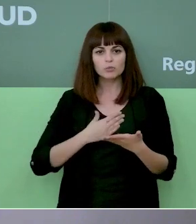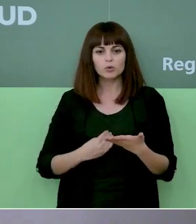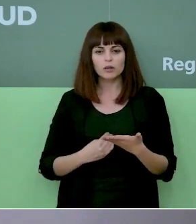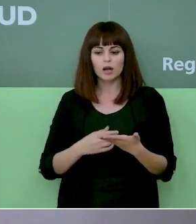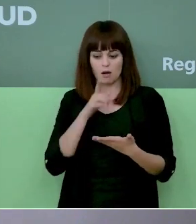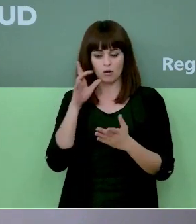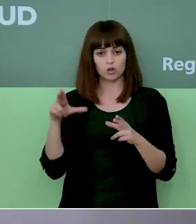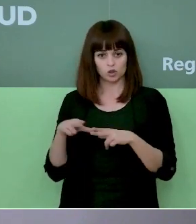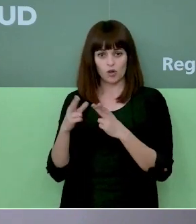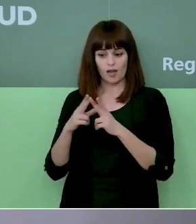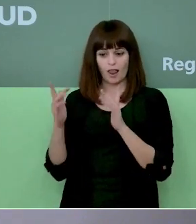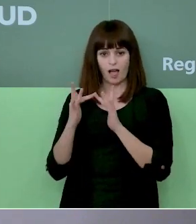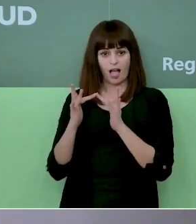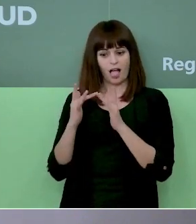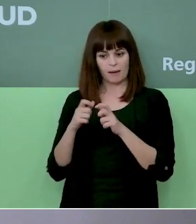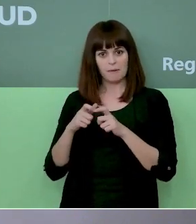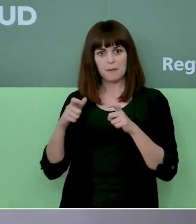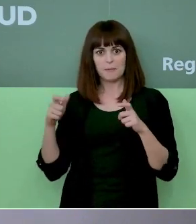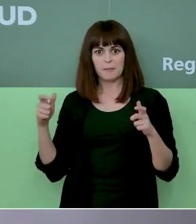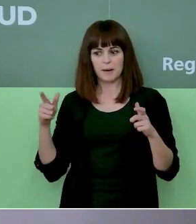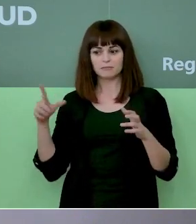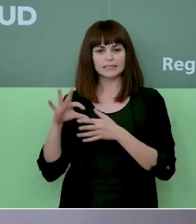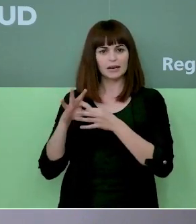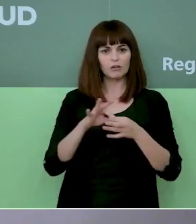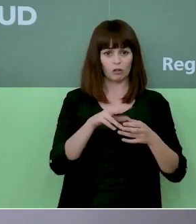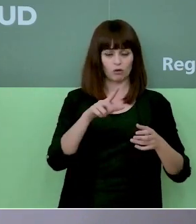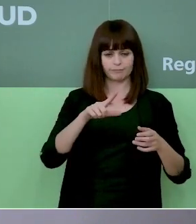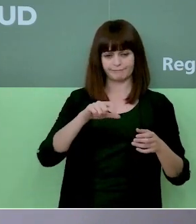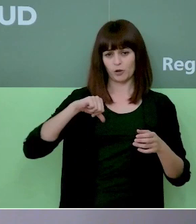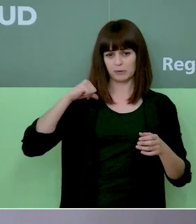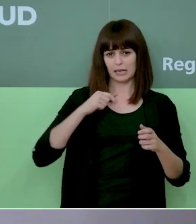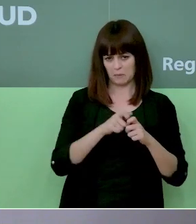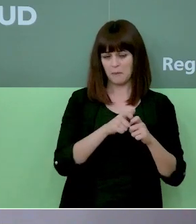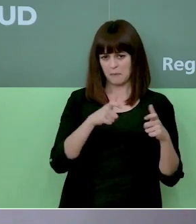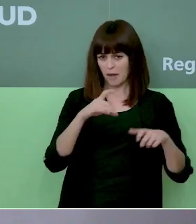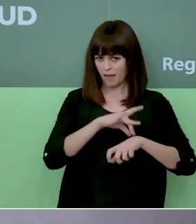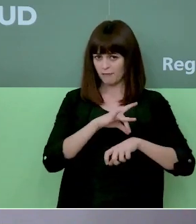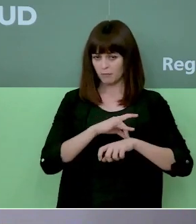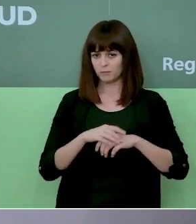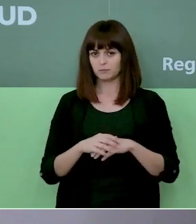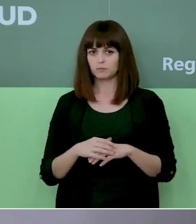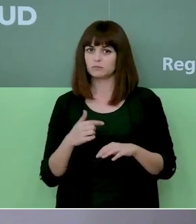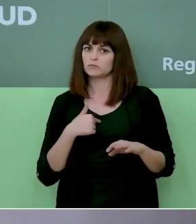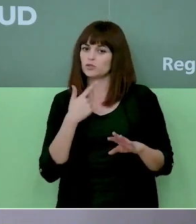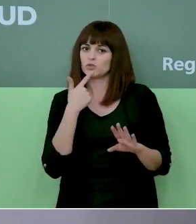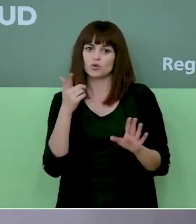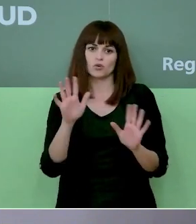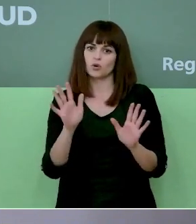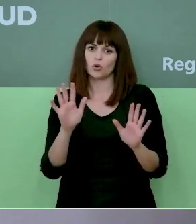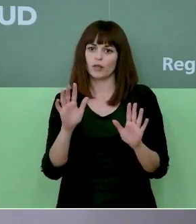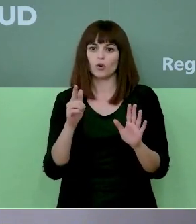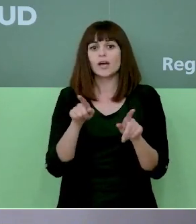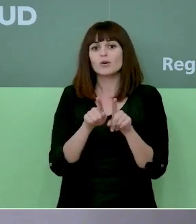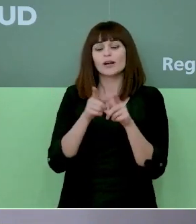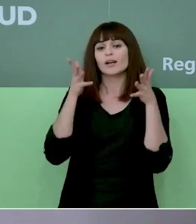interacción social que comentó como causa del aumento de casos y hospitales y fallecidos? Yo no hablo de mis recomendaciones al Gobierno regional, es como el